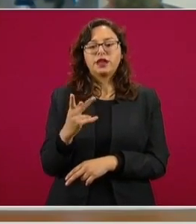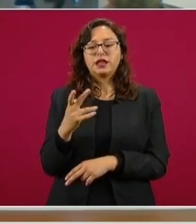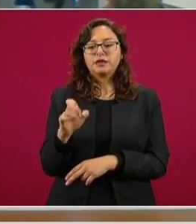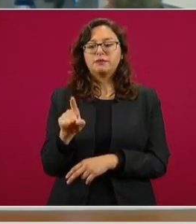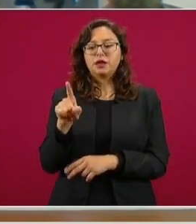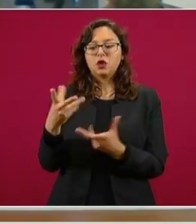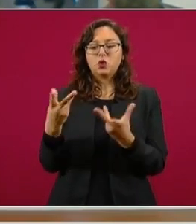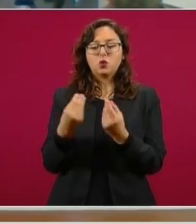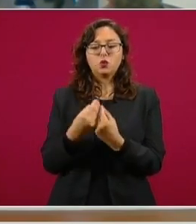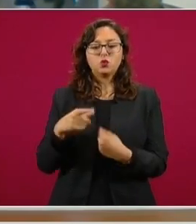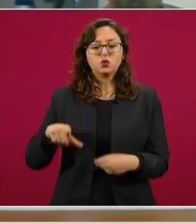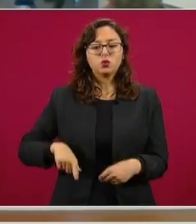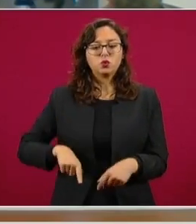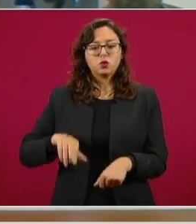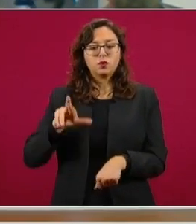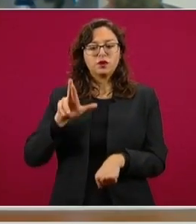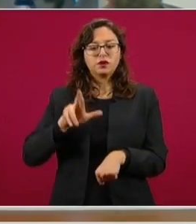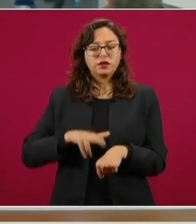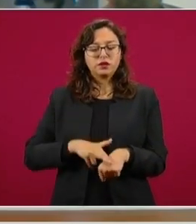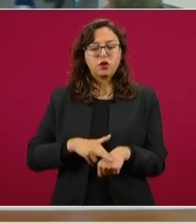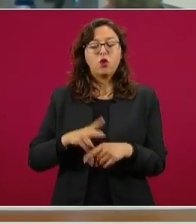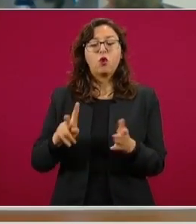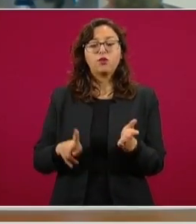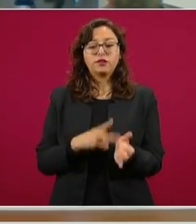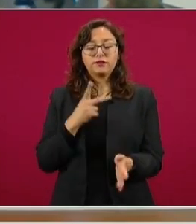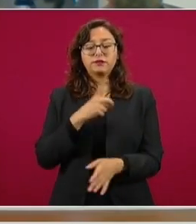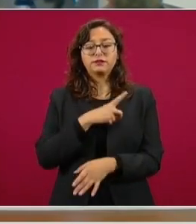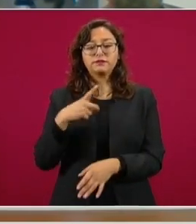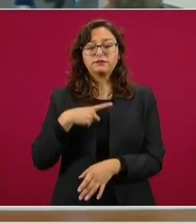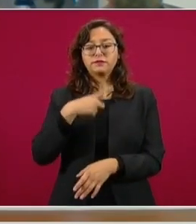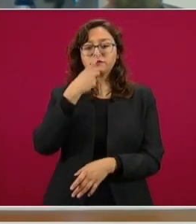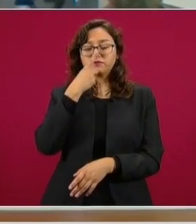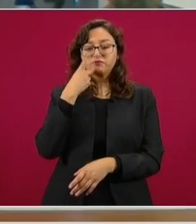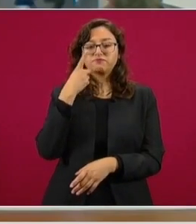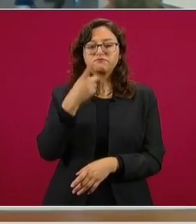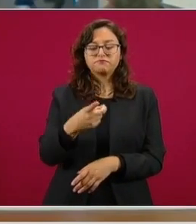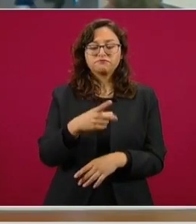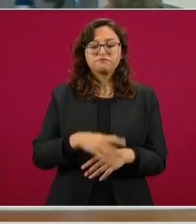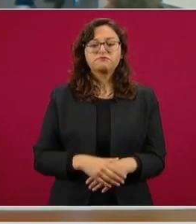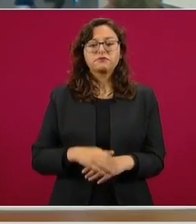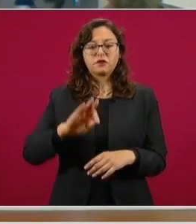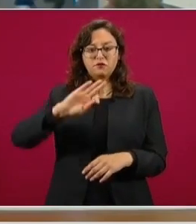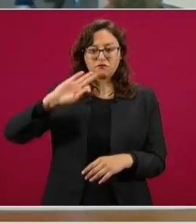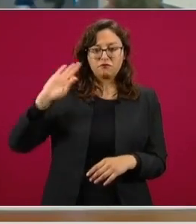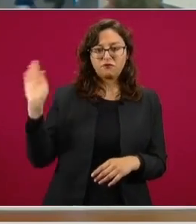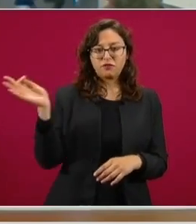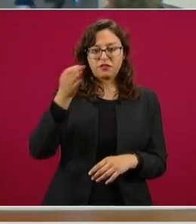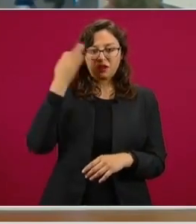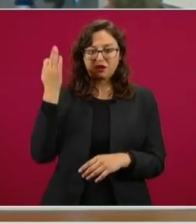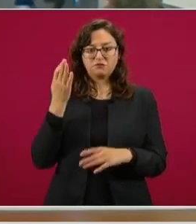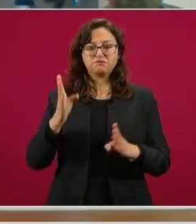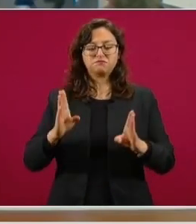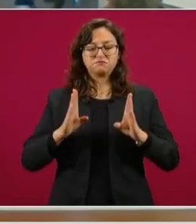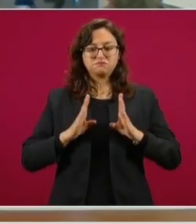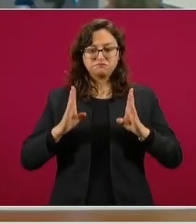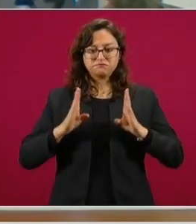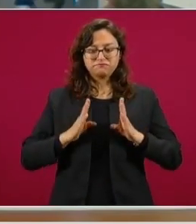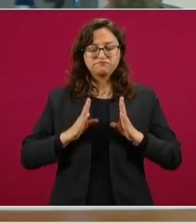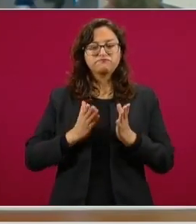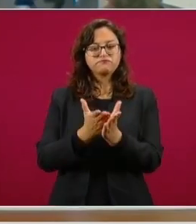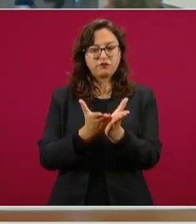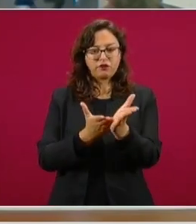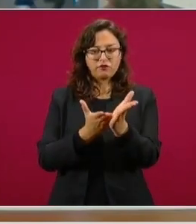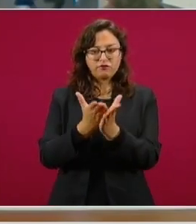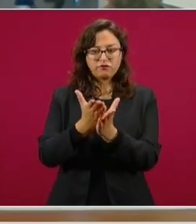Mauricio Vila. Y le quiero reiterar, señor, que con estas acciones las fuerzas federales, le reiteramos nuestra lealtad,